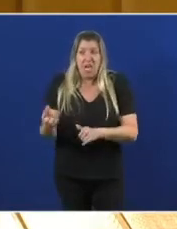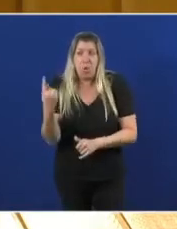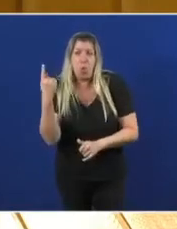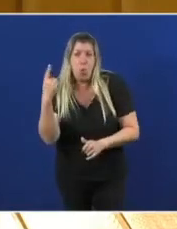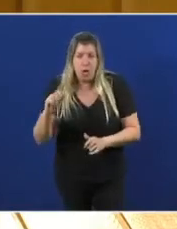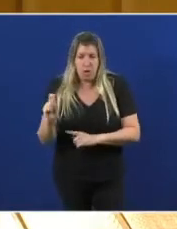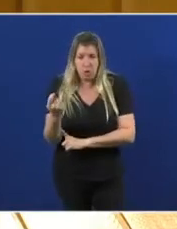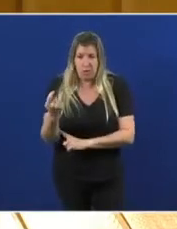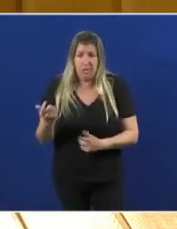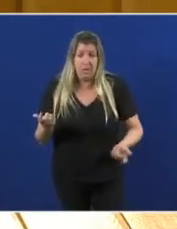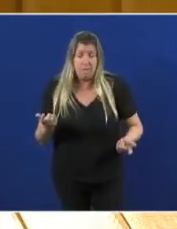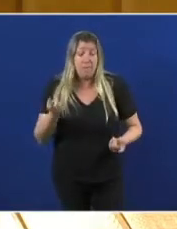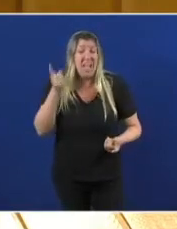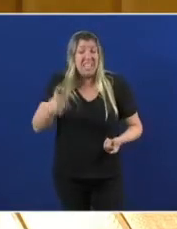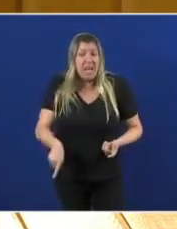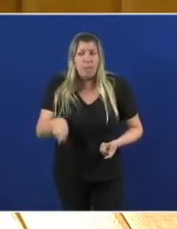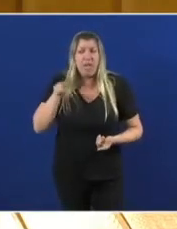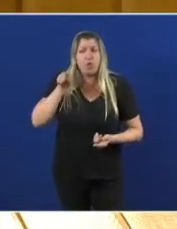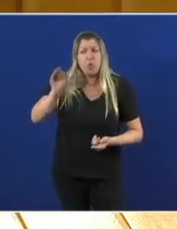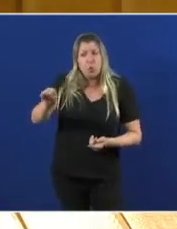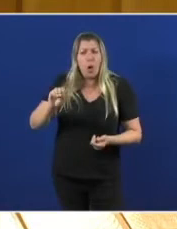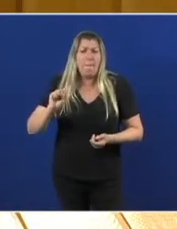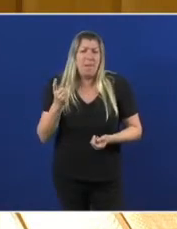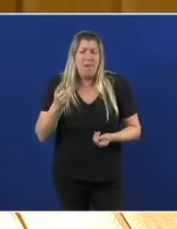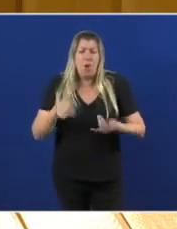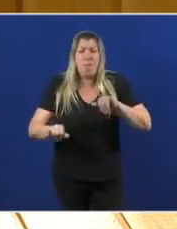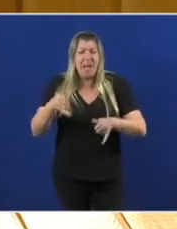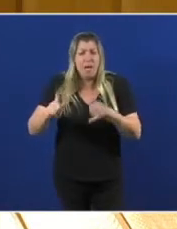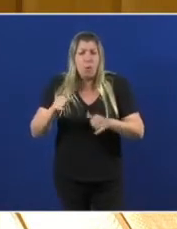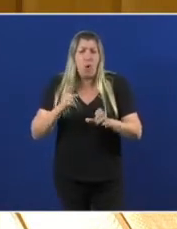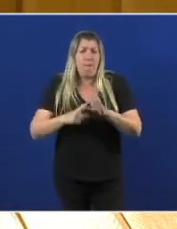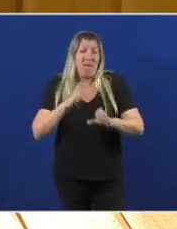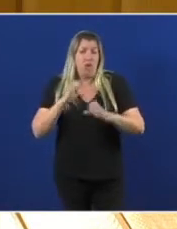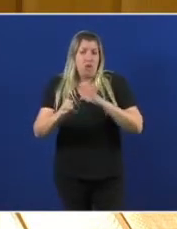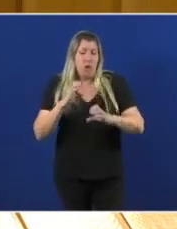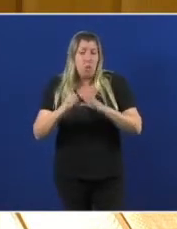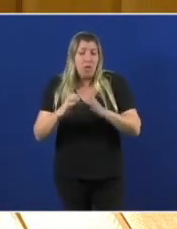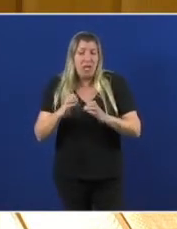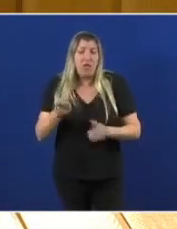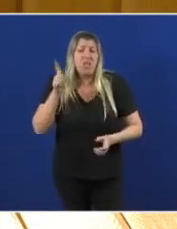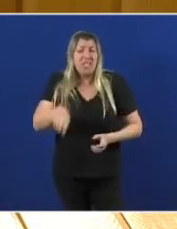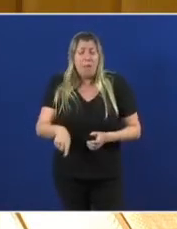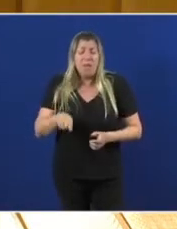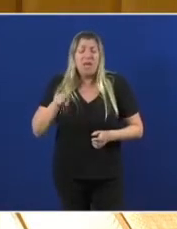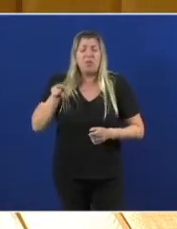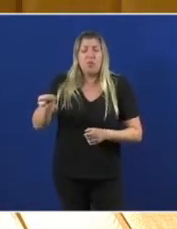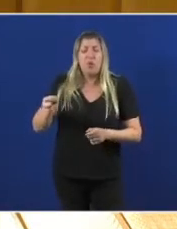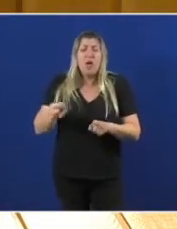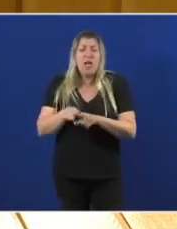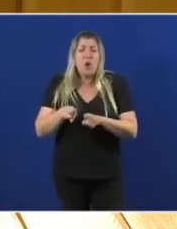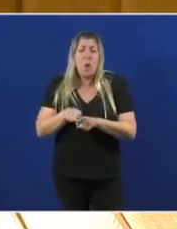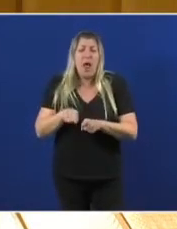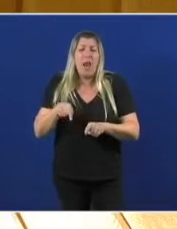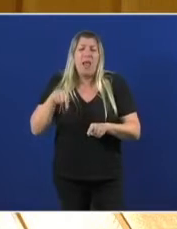dos medios públicos de comunicación e un adiantado na estrategia de anular o Parlamento